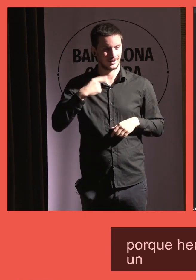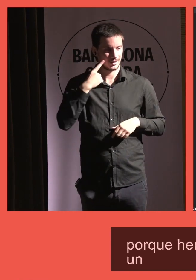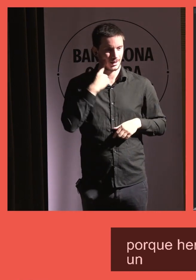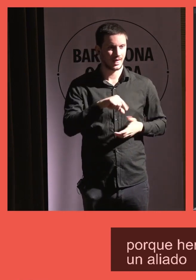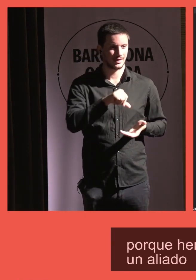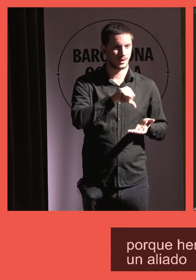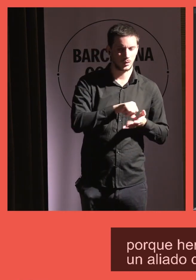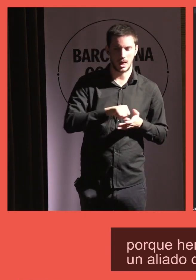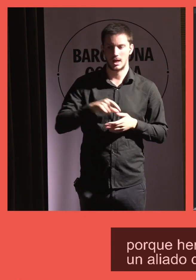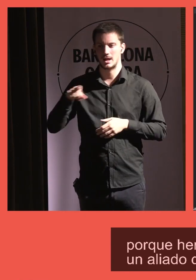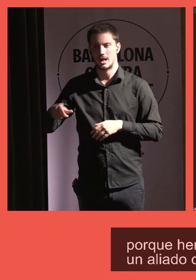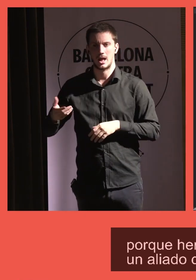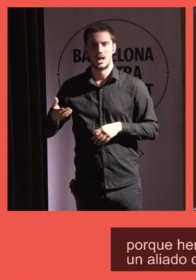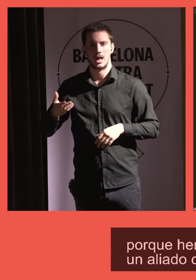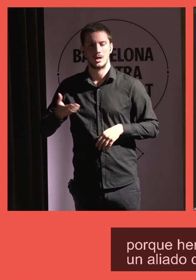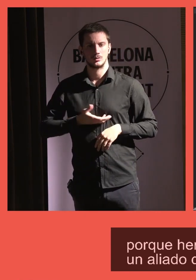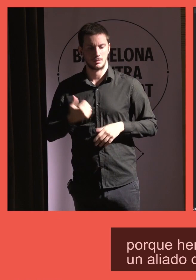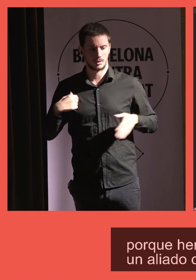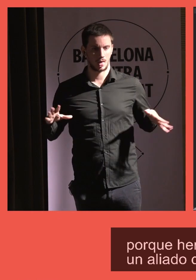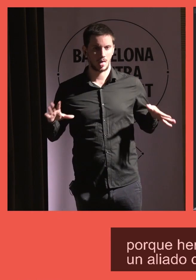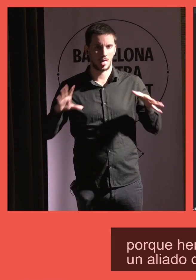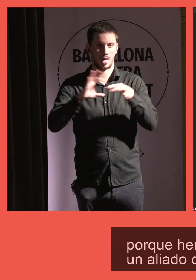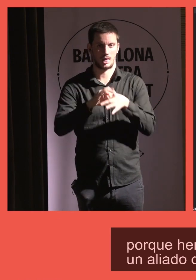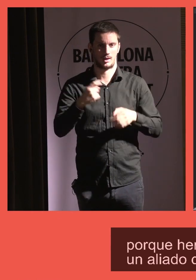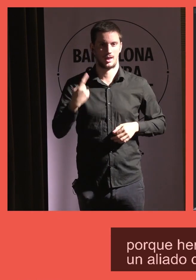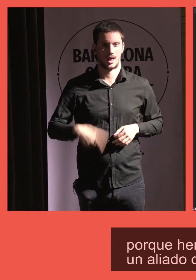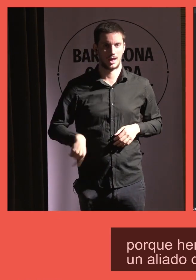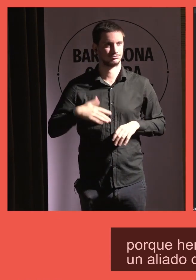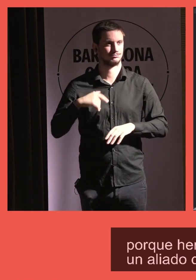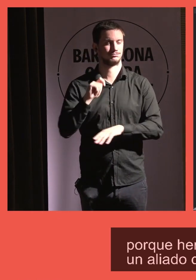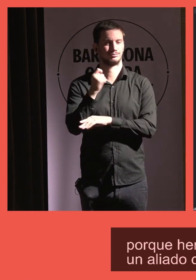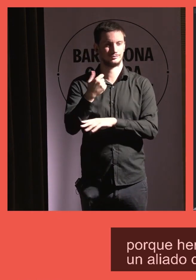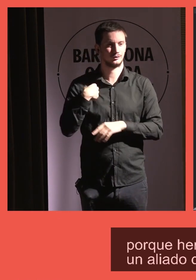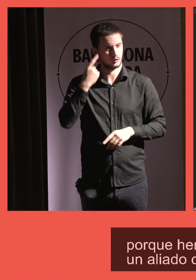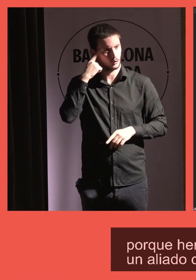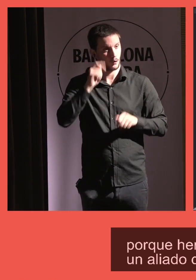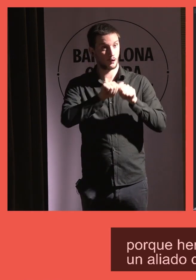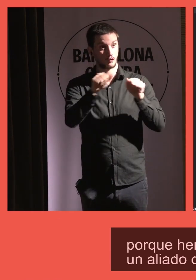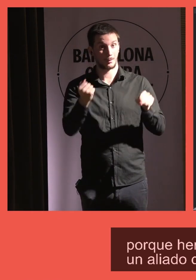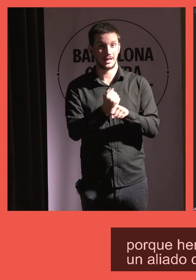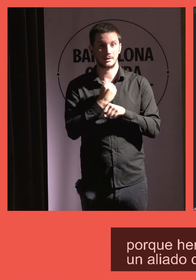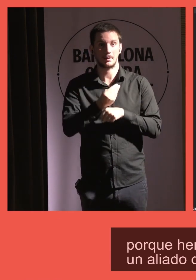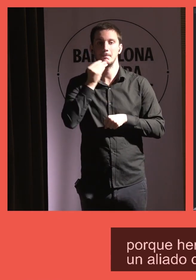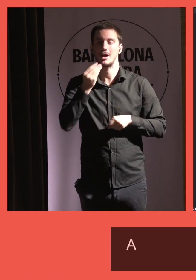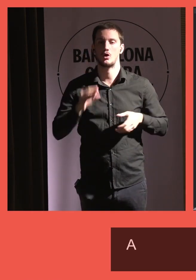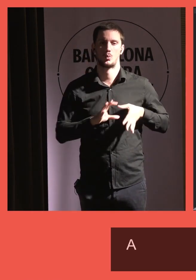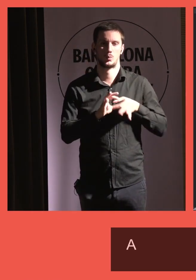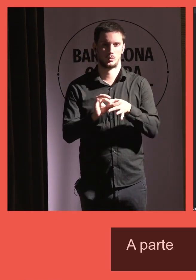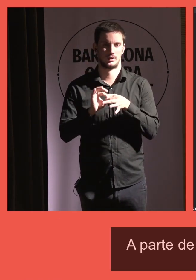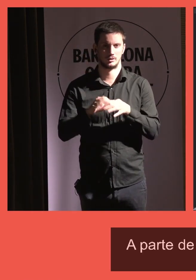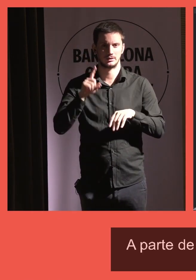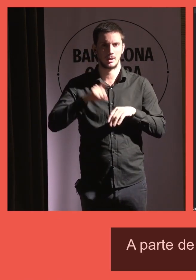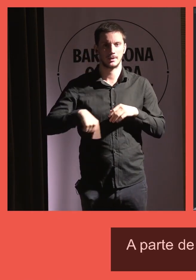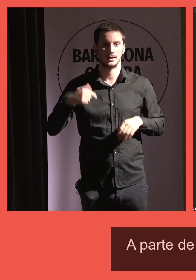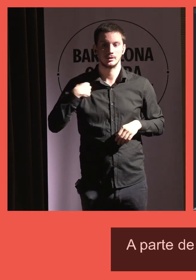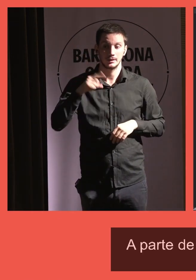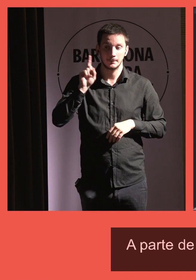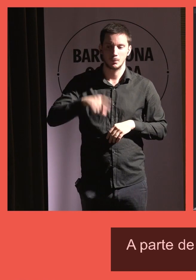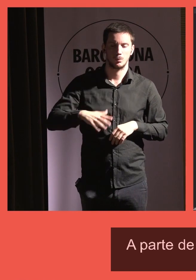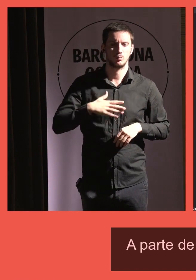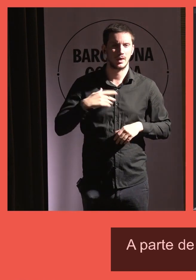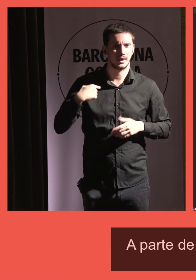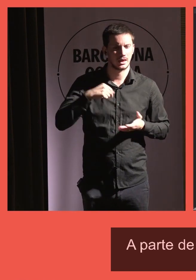en la cogobernanza y creemos que es la forma de hacer las cosas, ¿verdad? Aparte de tener siempre esa puerta abierta a la